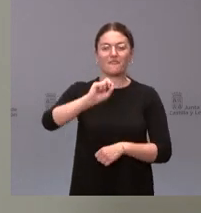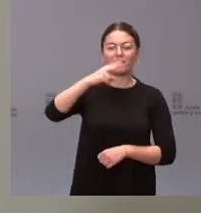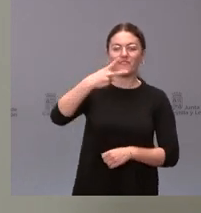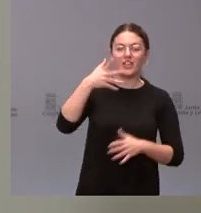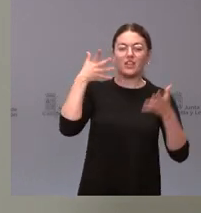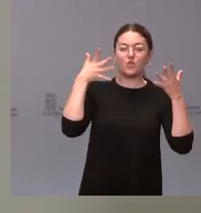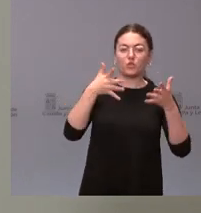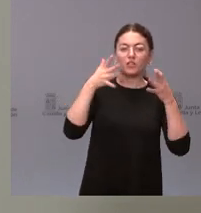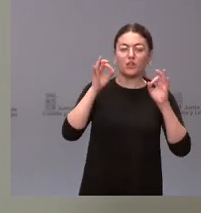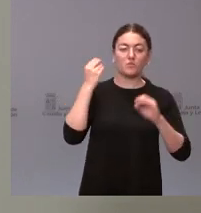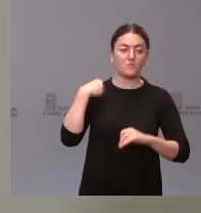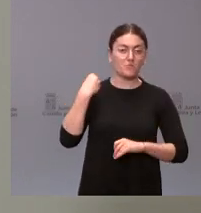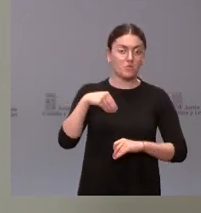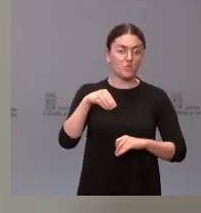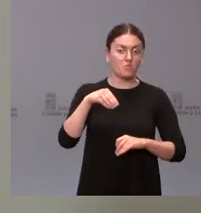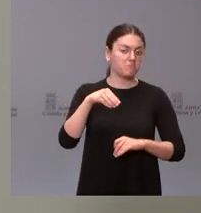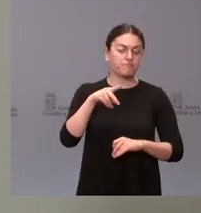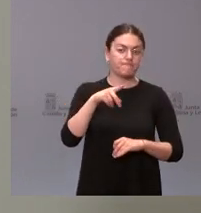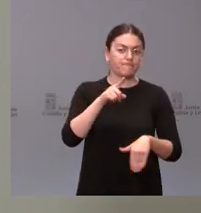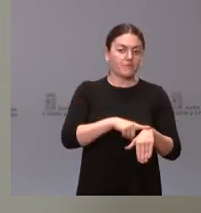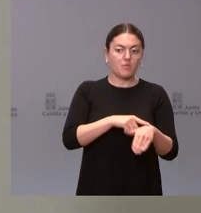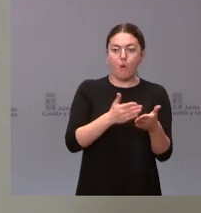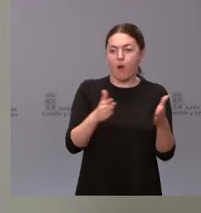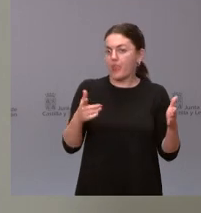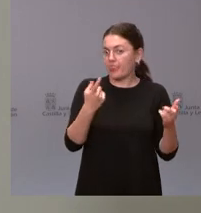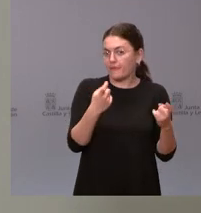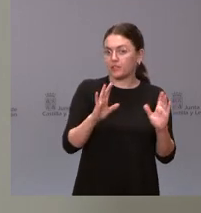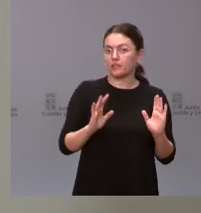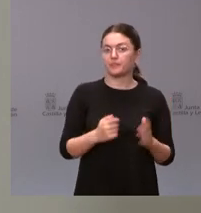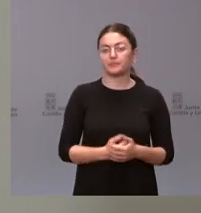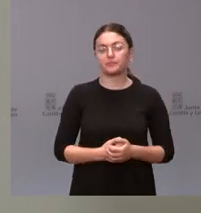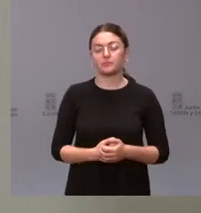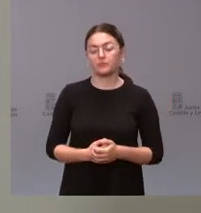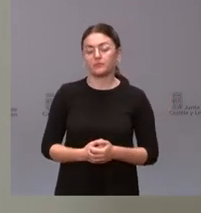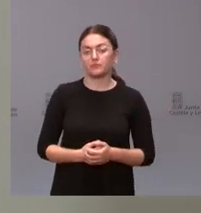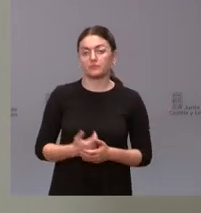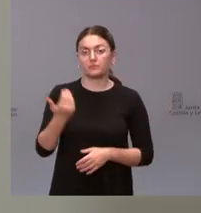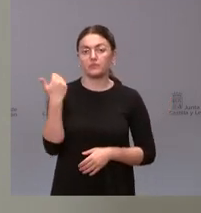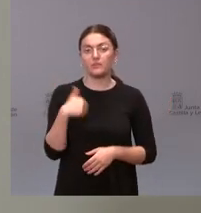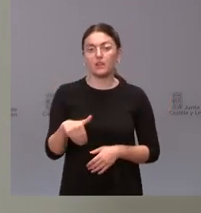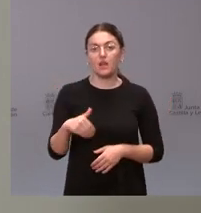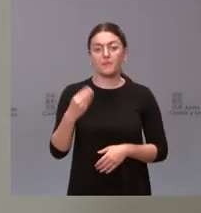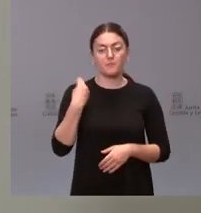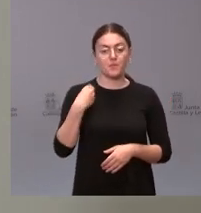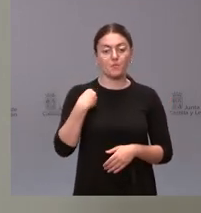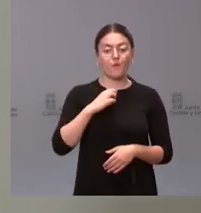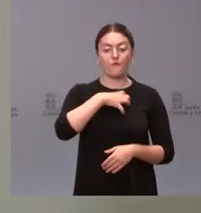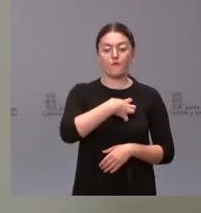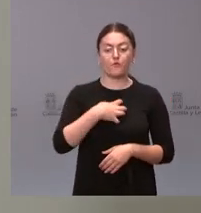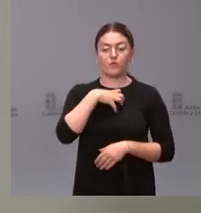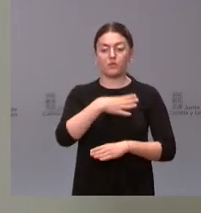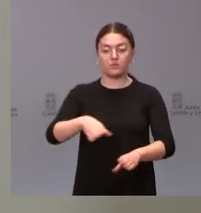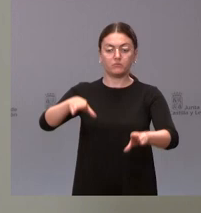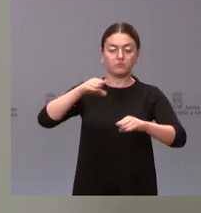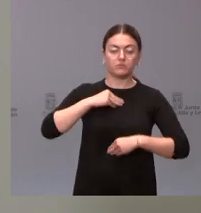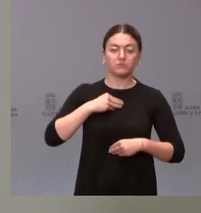el tiempo que fuera preciso a estos efectos firmará la correspondiente acumulación de esas funciones y se publicará